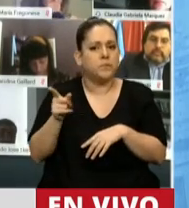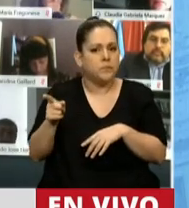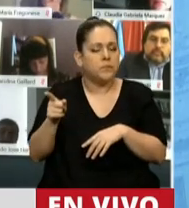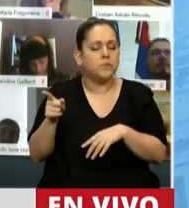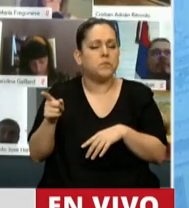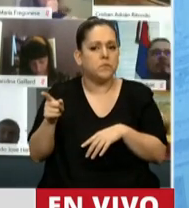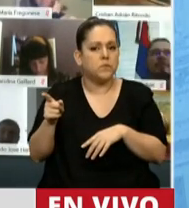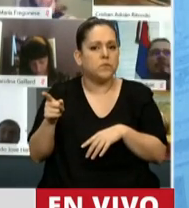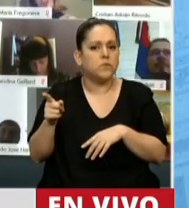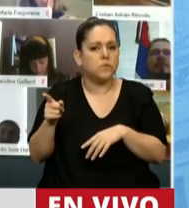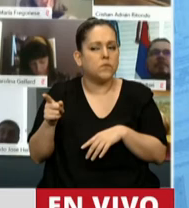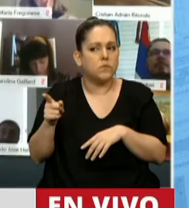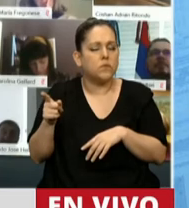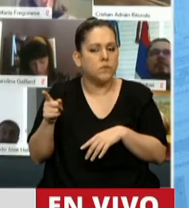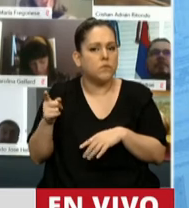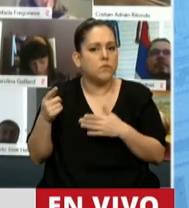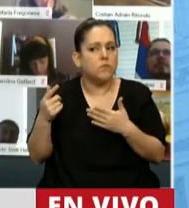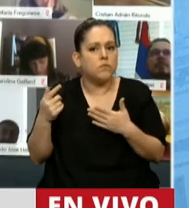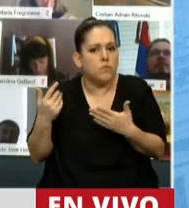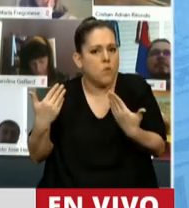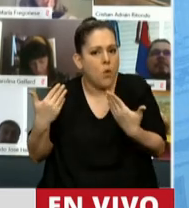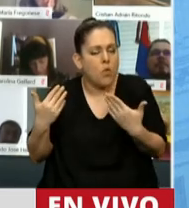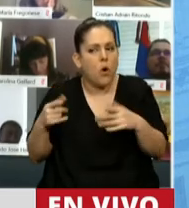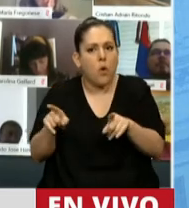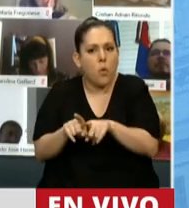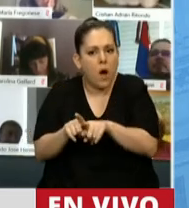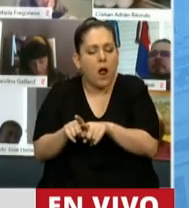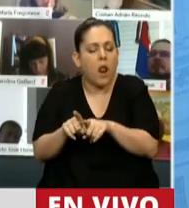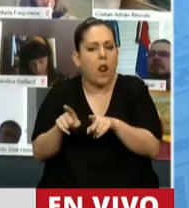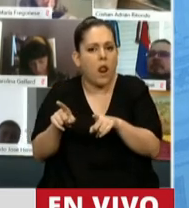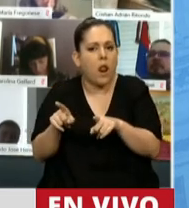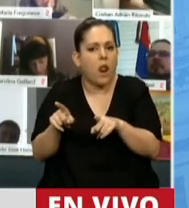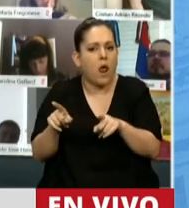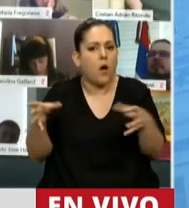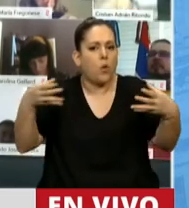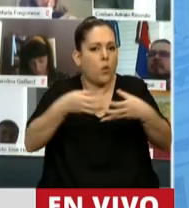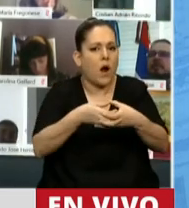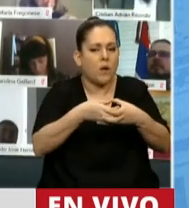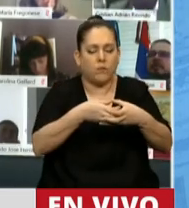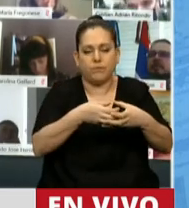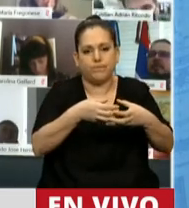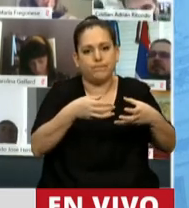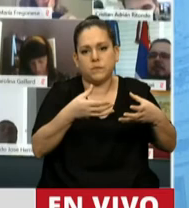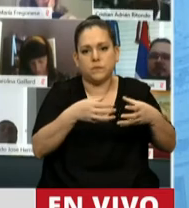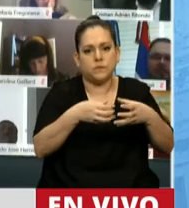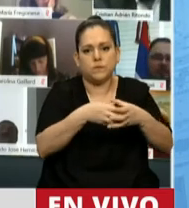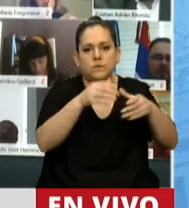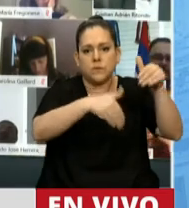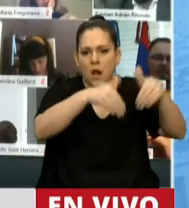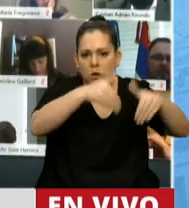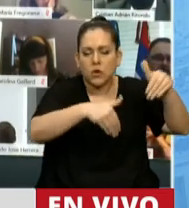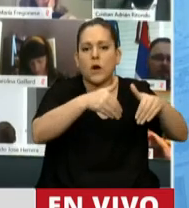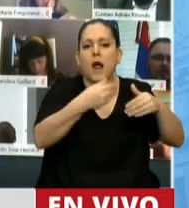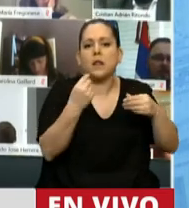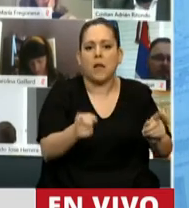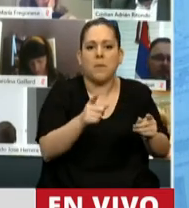de haber intentado normalizar el cuerpo electoral y la habilitación para los sectores que